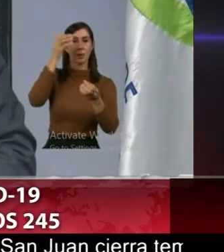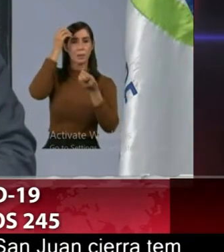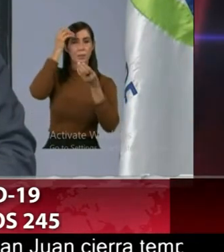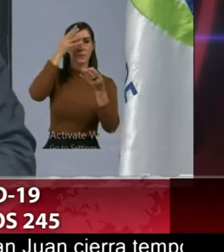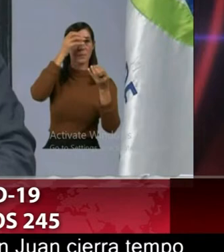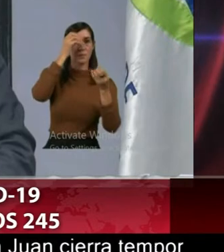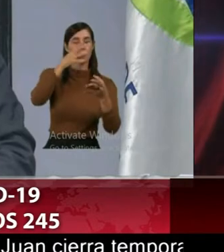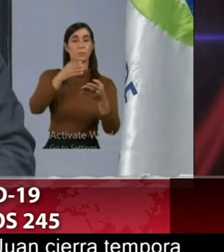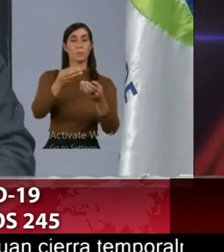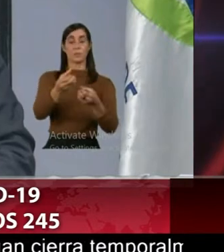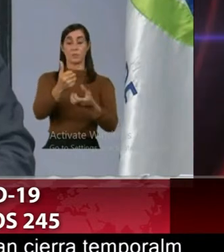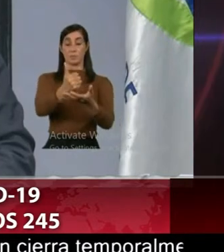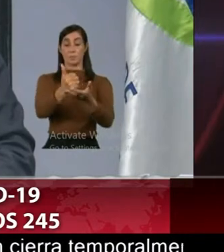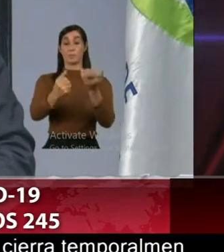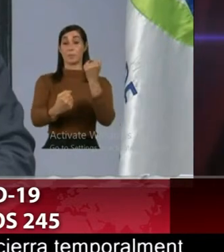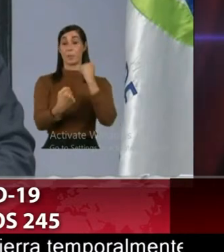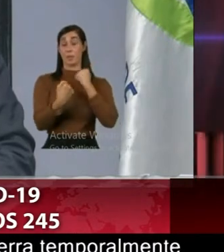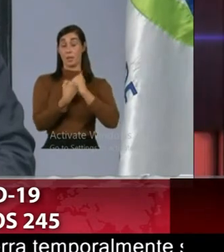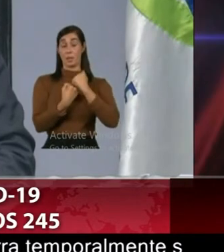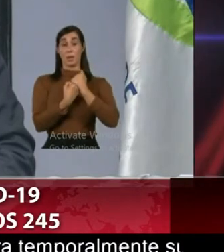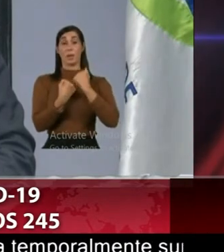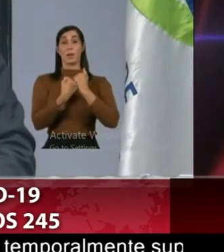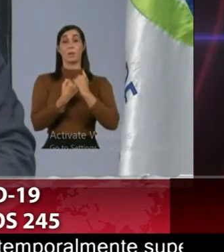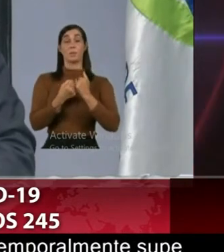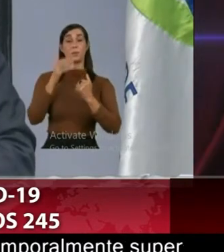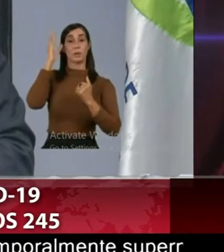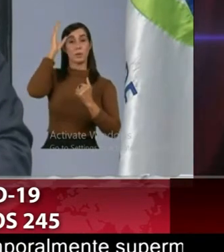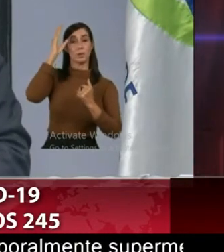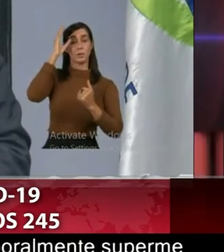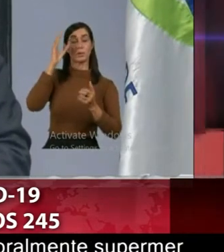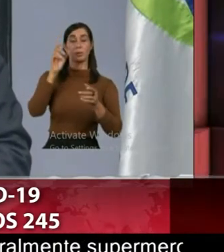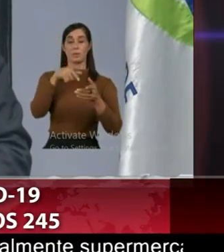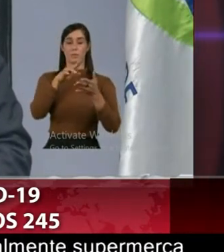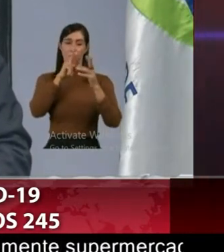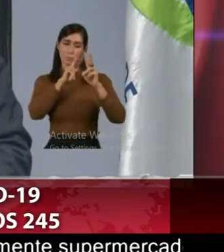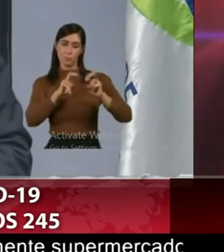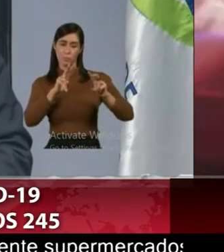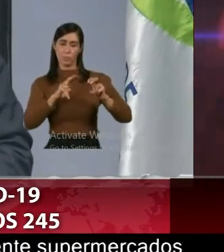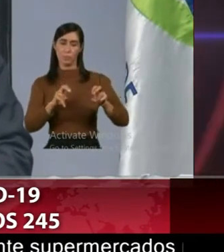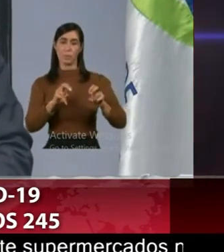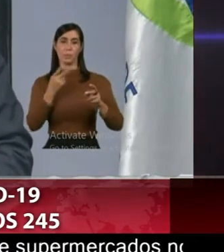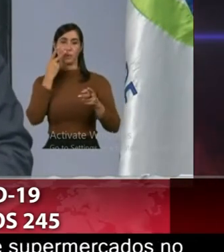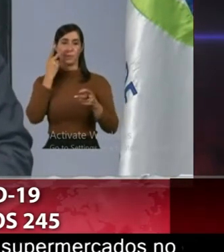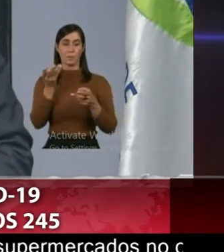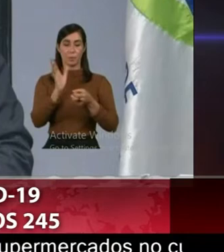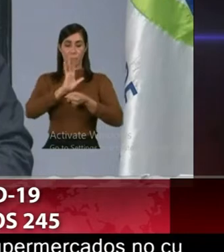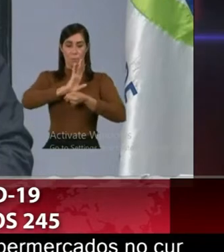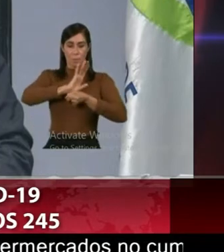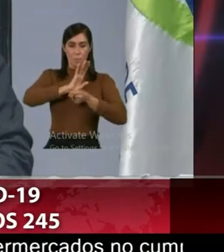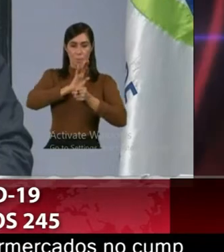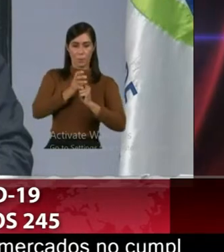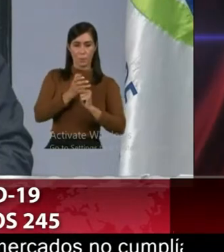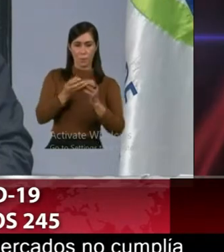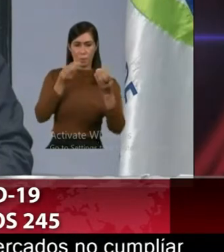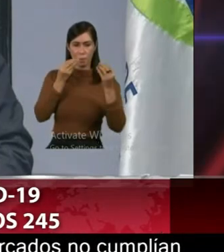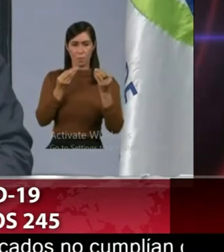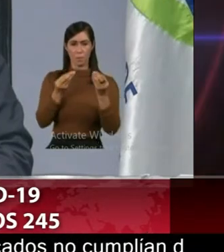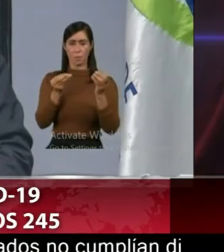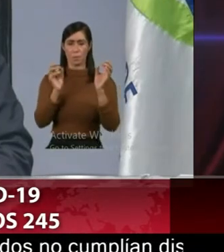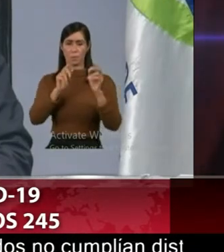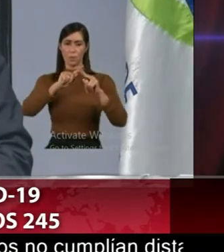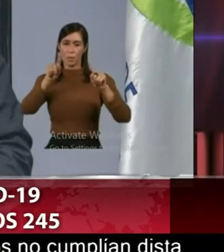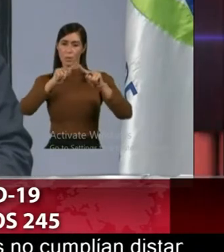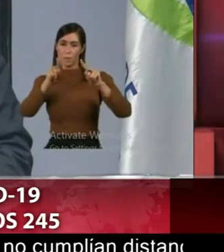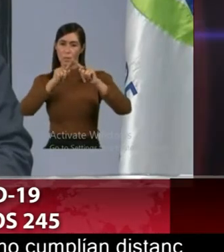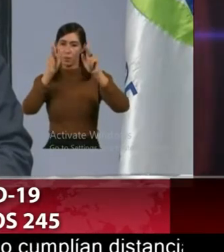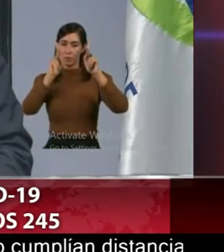comunidad científica acerca del comportamiento de el virus en diferentes personas